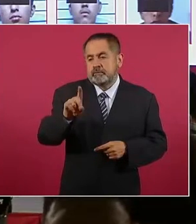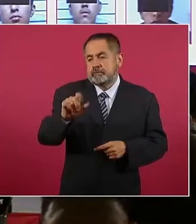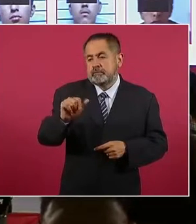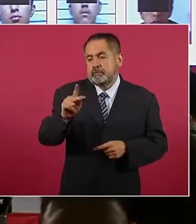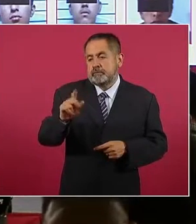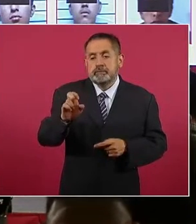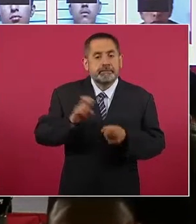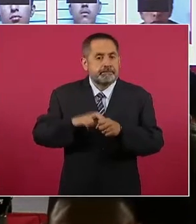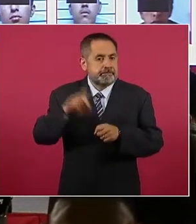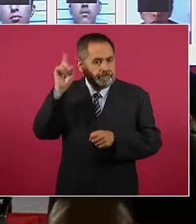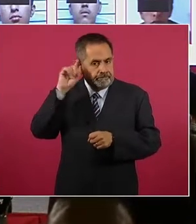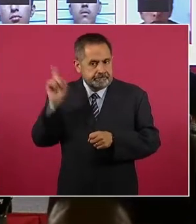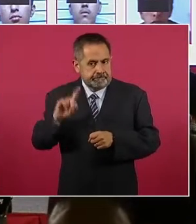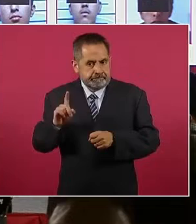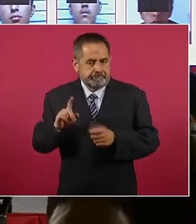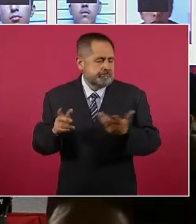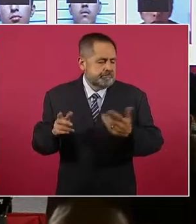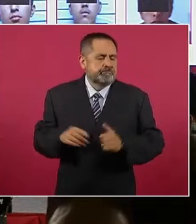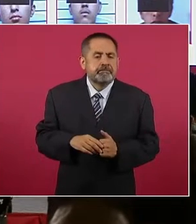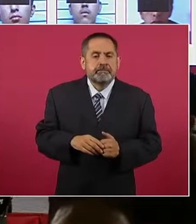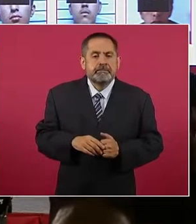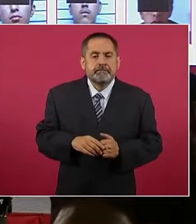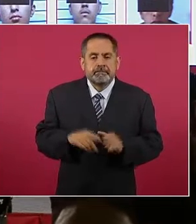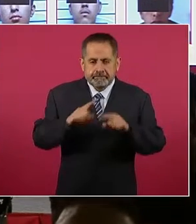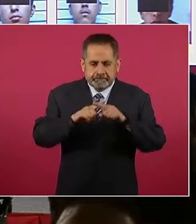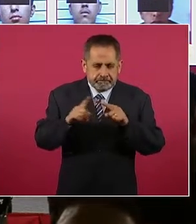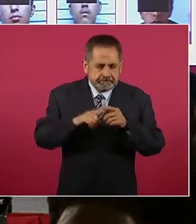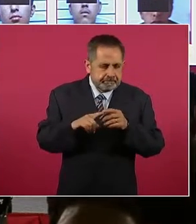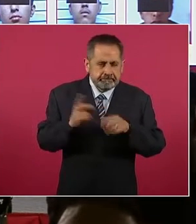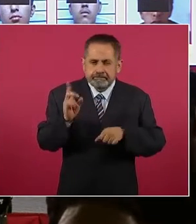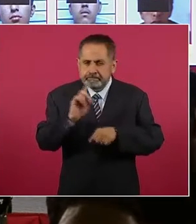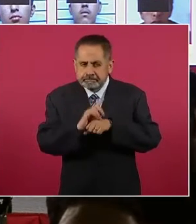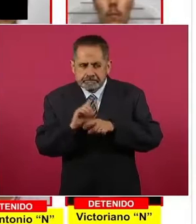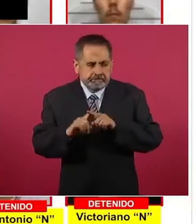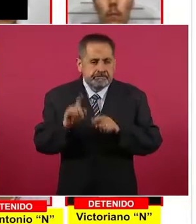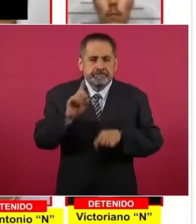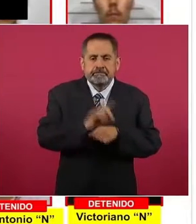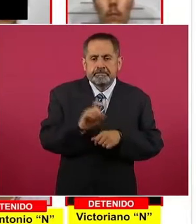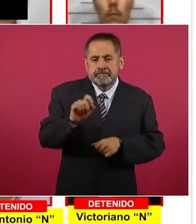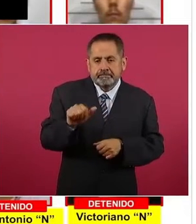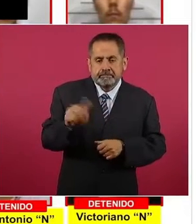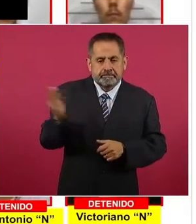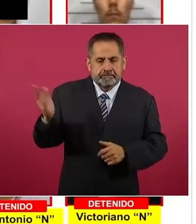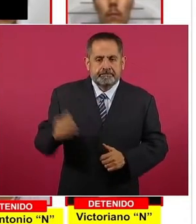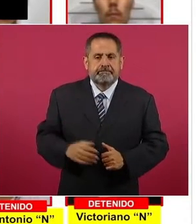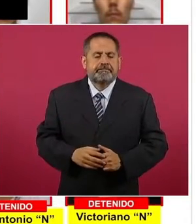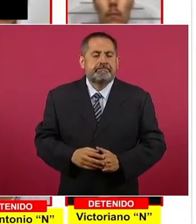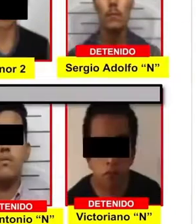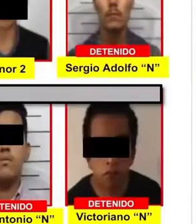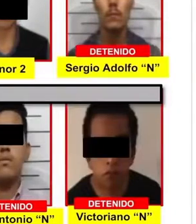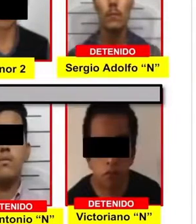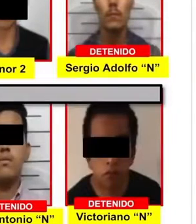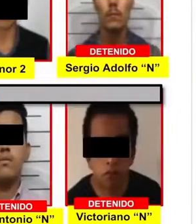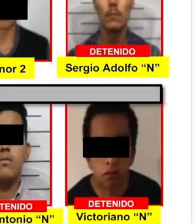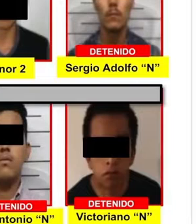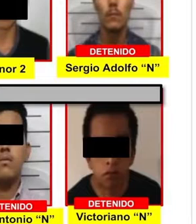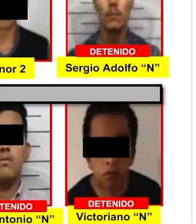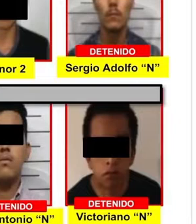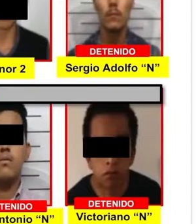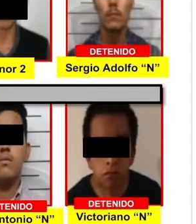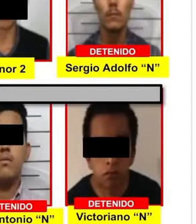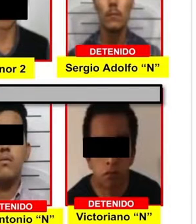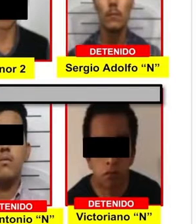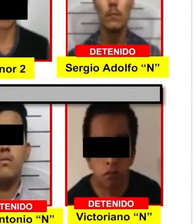de Zacatecas, en diferentes operaciones los días 26, 27 y 28 de julio del presente año,